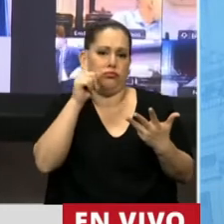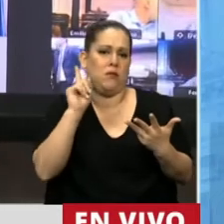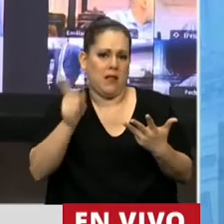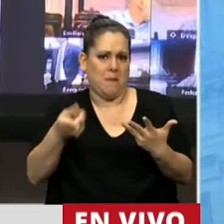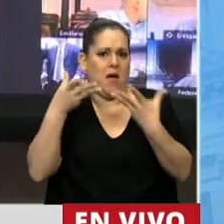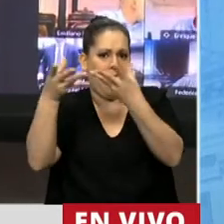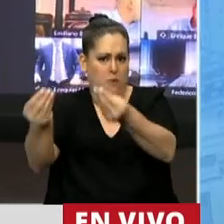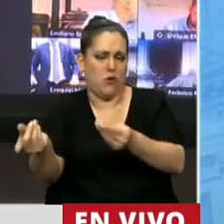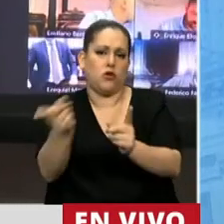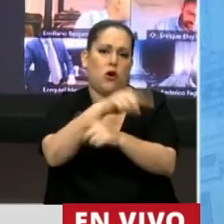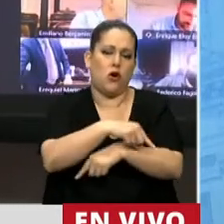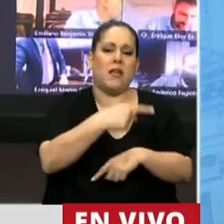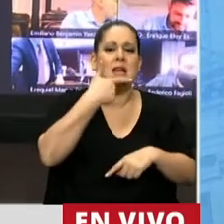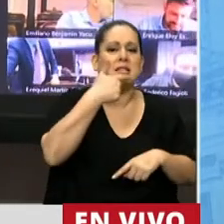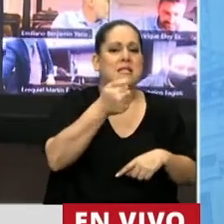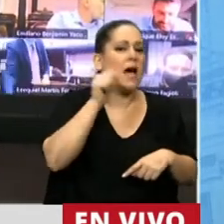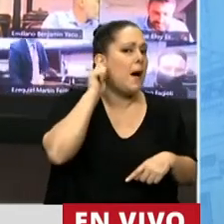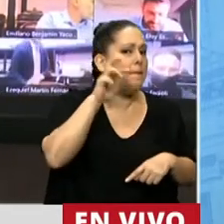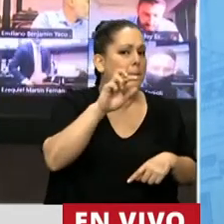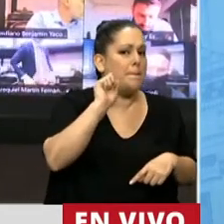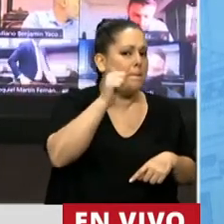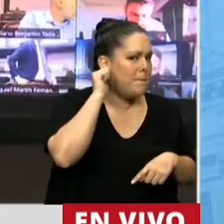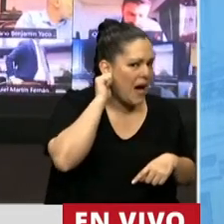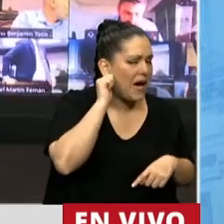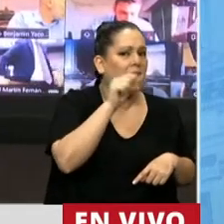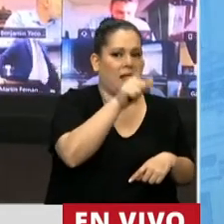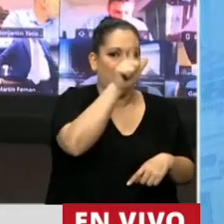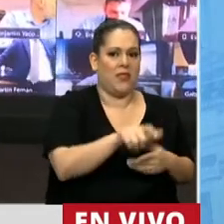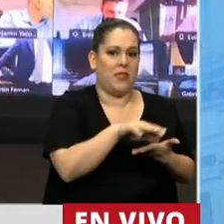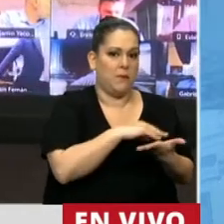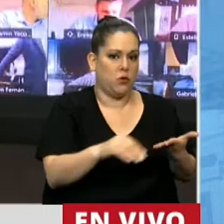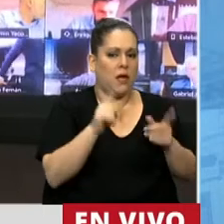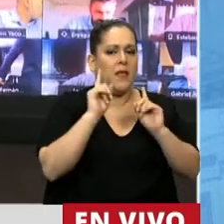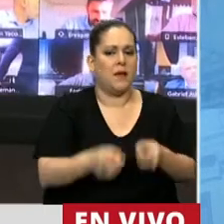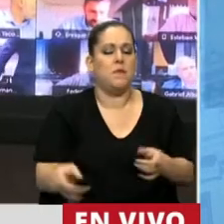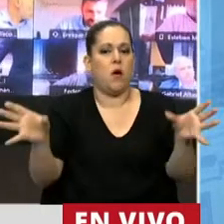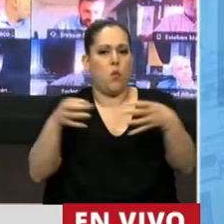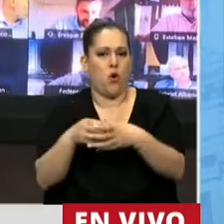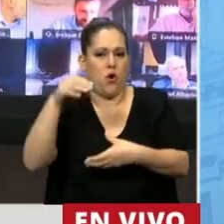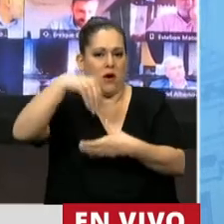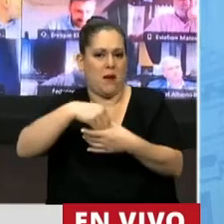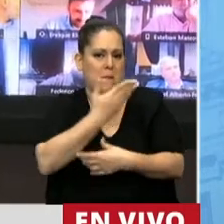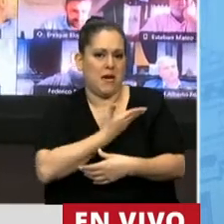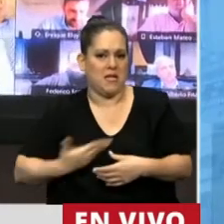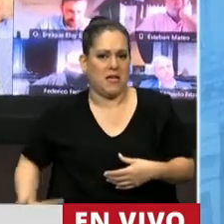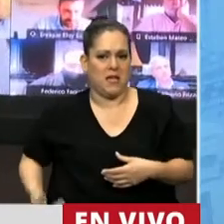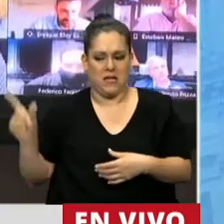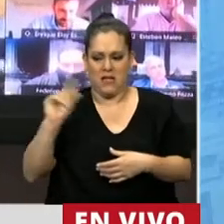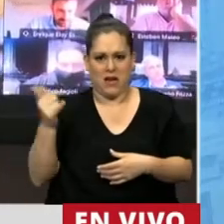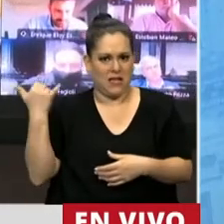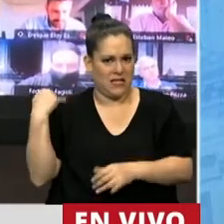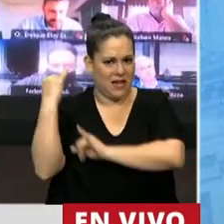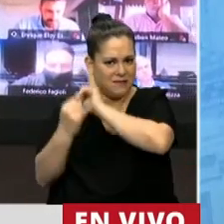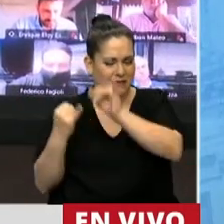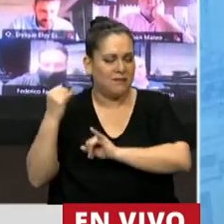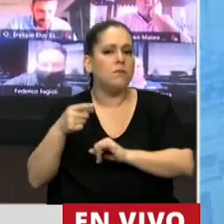diputada Alma Liliana Zapag. Otro expediente inclusive de nuestro presidente del Interbloque que fue presentado recientemente. Pero